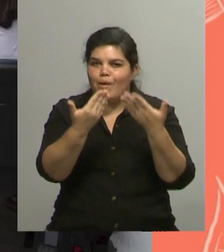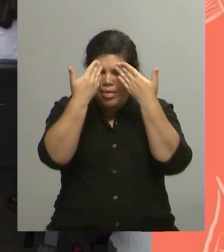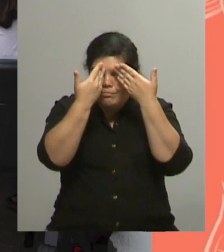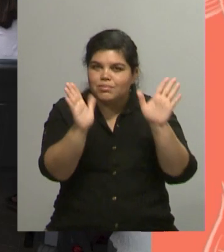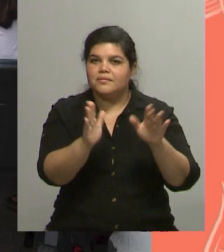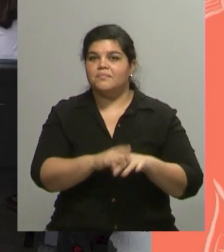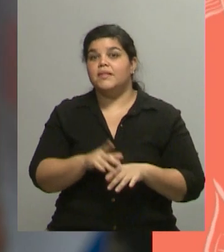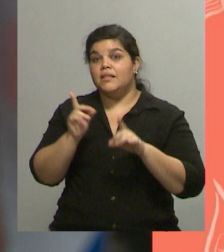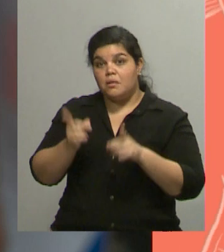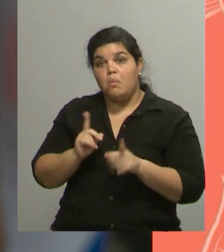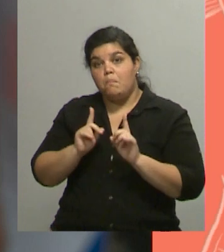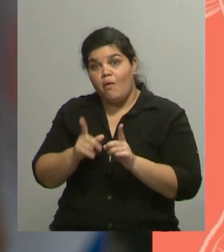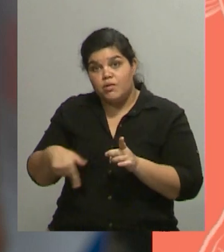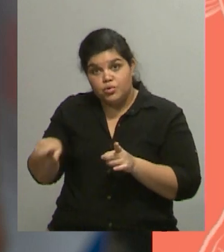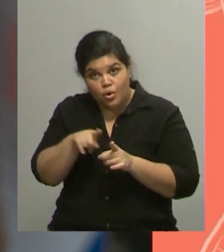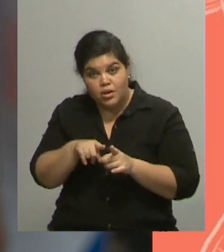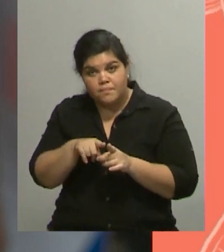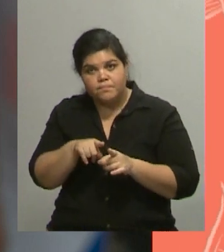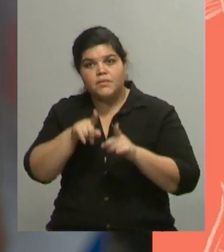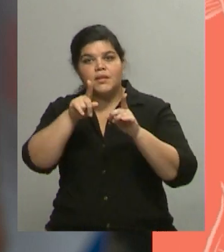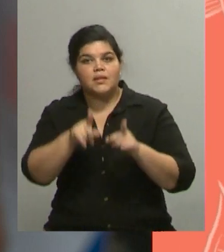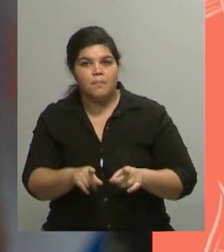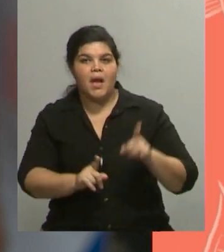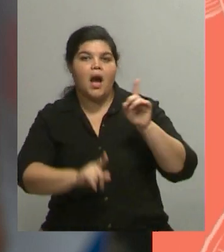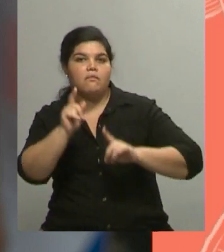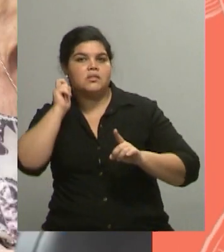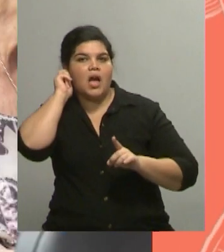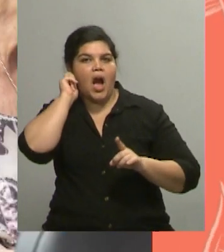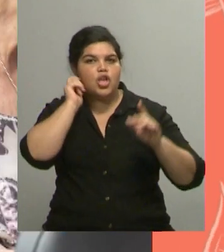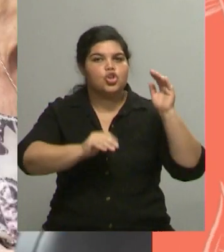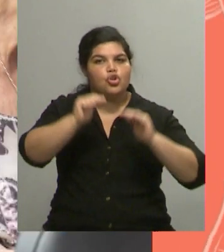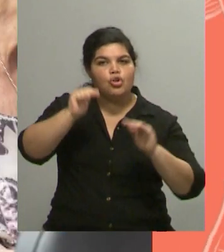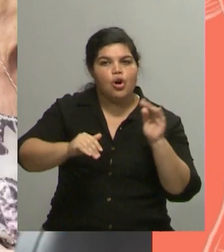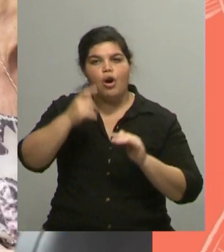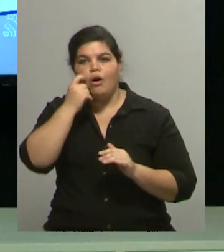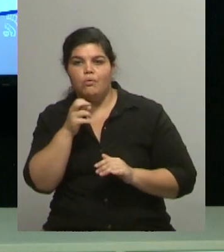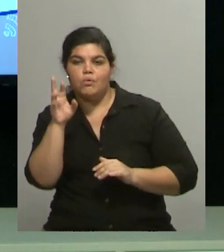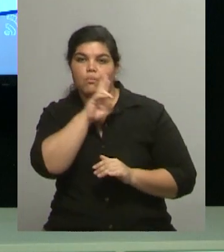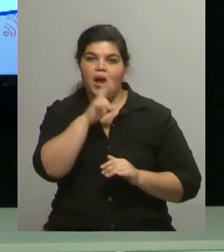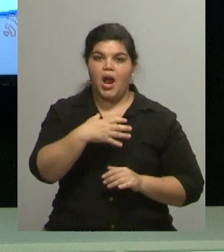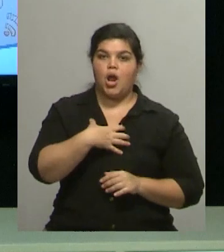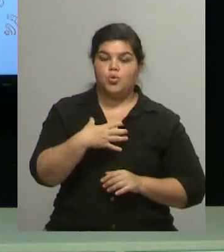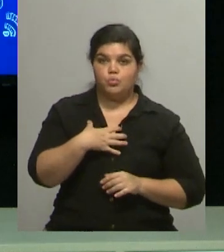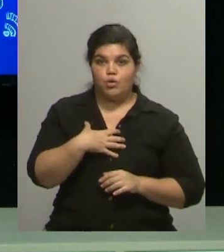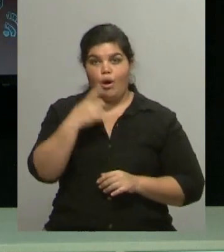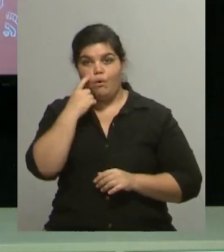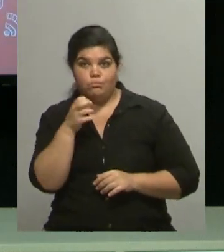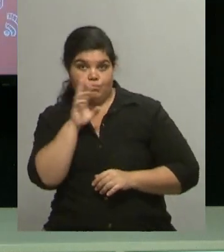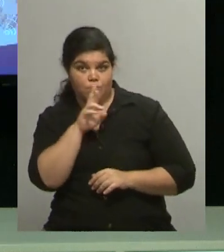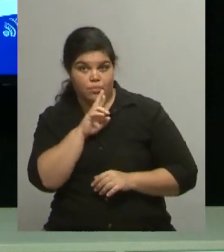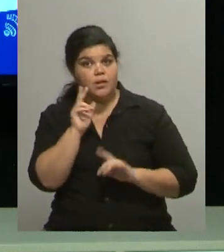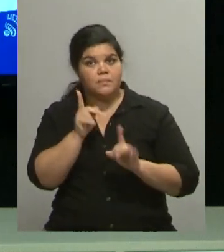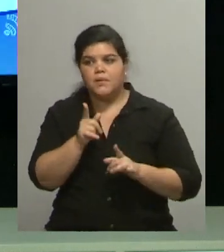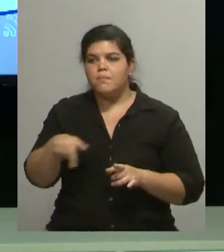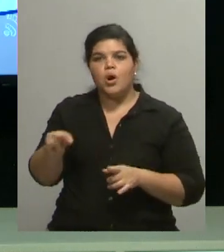también, que las edades de las chicas, chicos, alumnos y alumnas que van a Aulas para el Tiempo Libre,